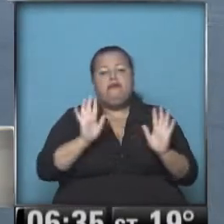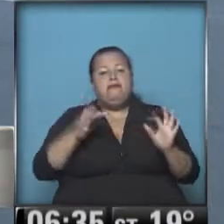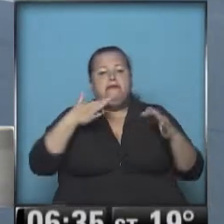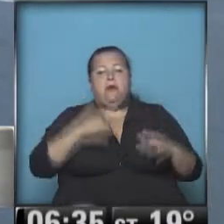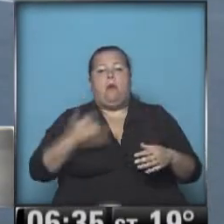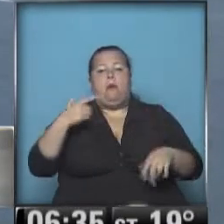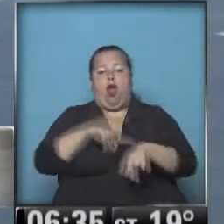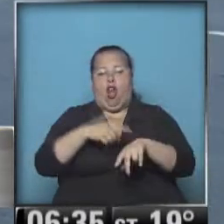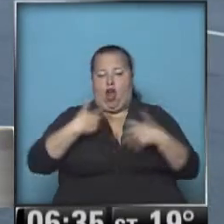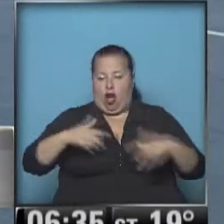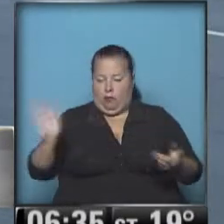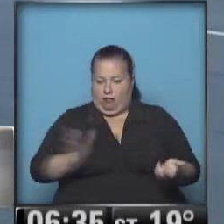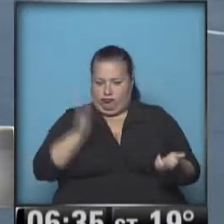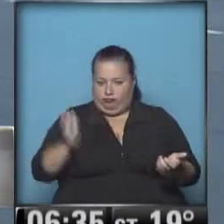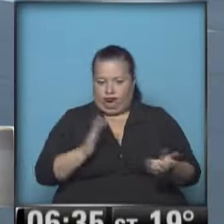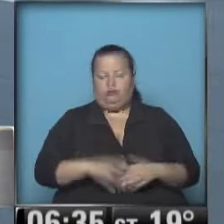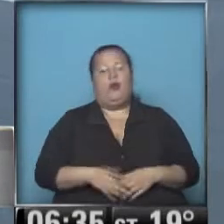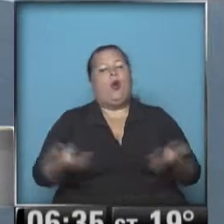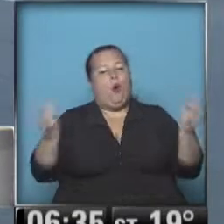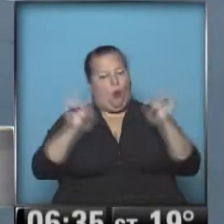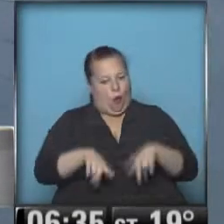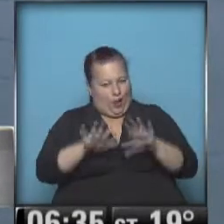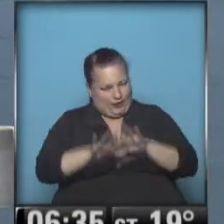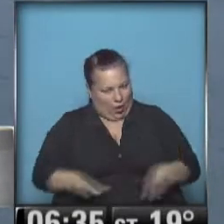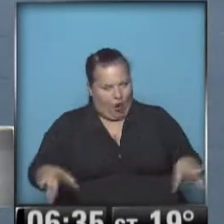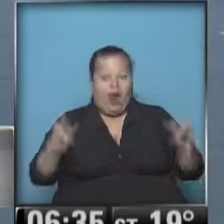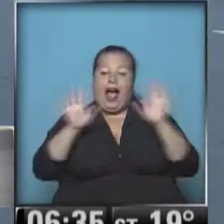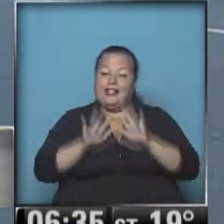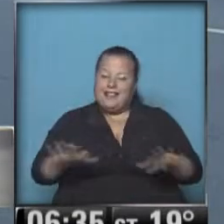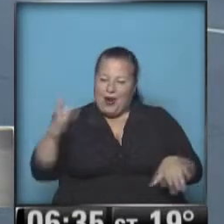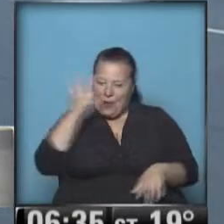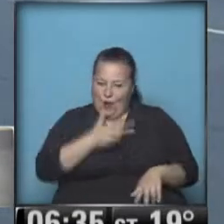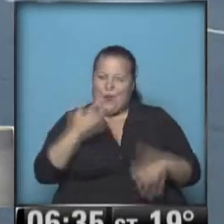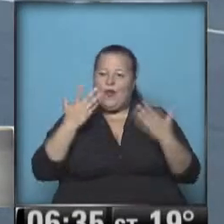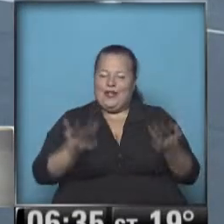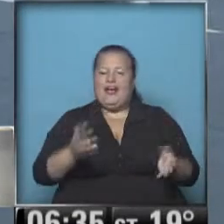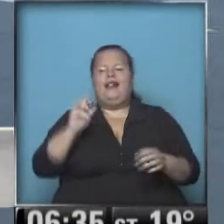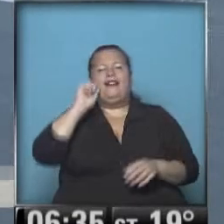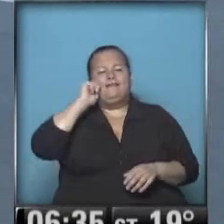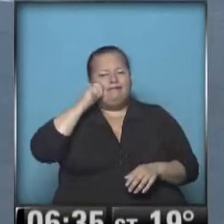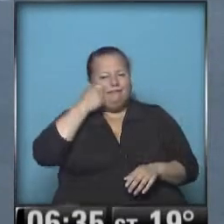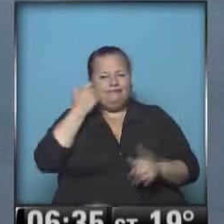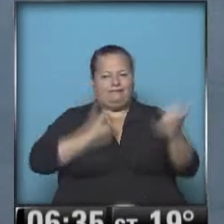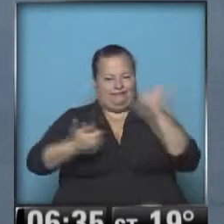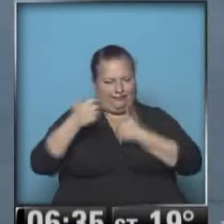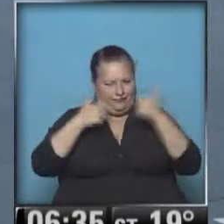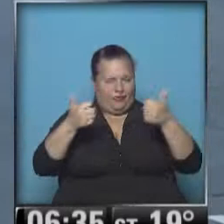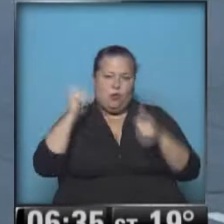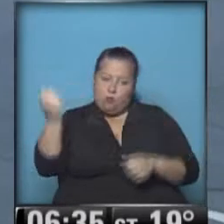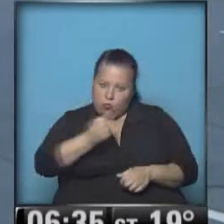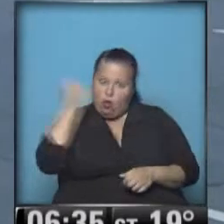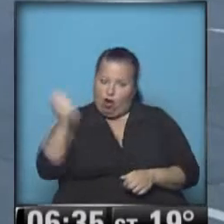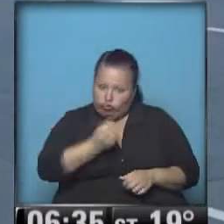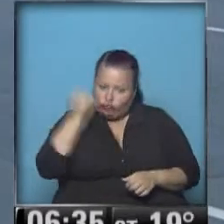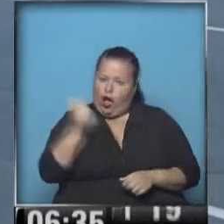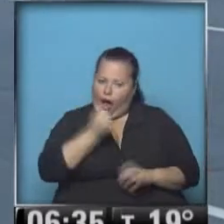acuerdo a los cronogramas contemplados. Volvemos, hasta luego. Hasta luego, Hugo. Hasta luego. Lindísima la información. Útil, útil,